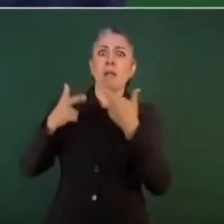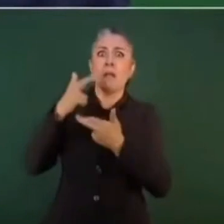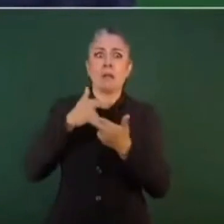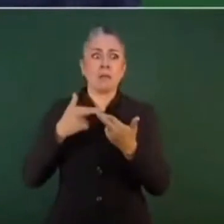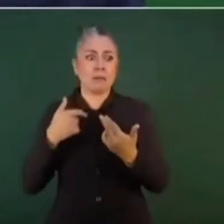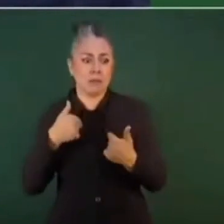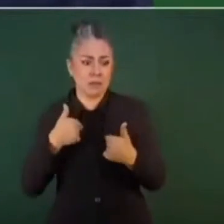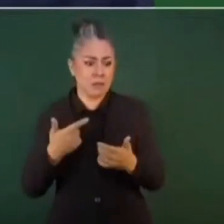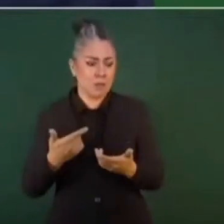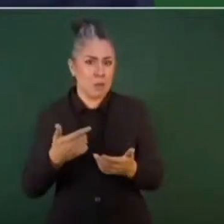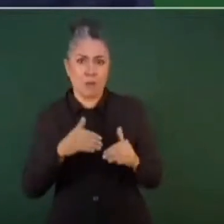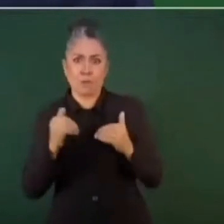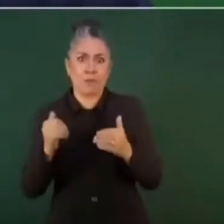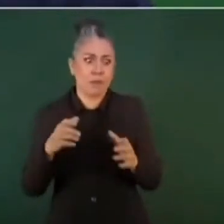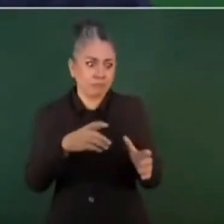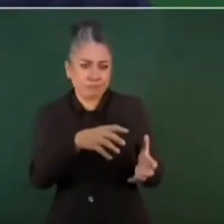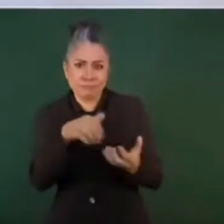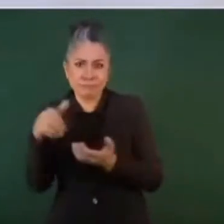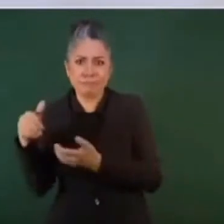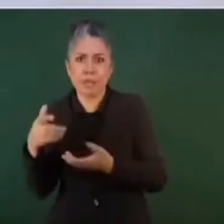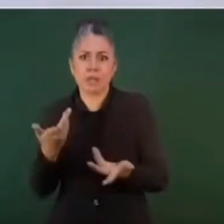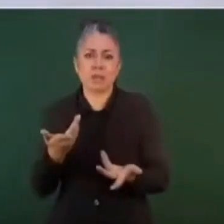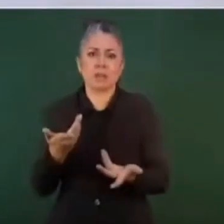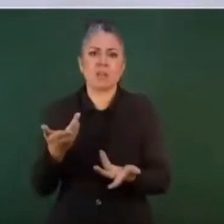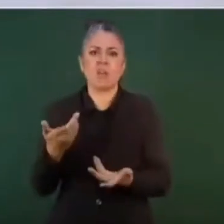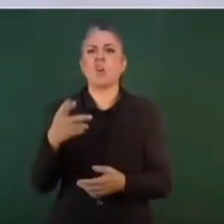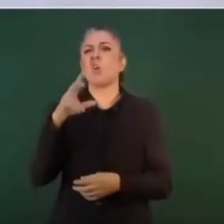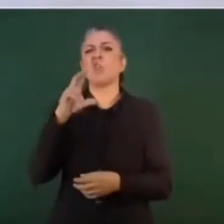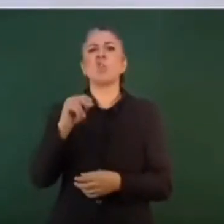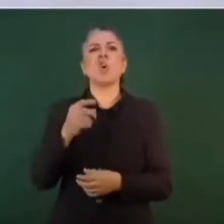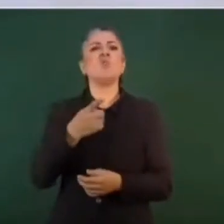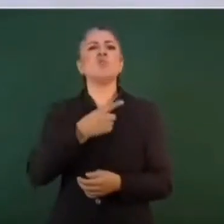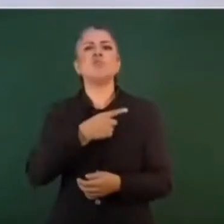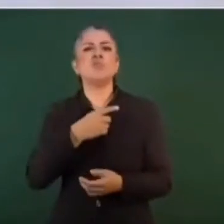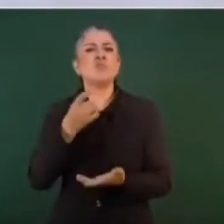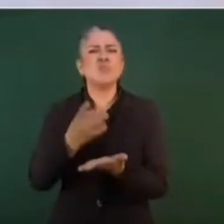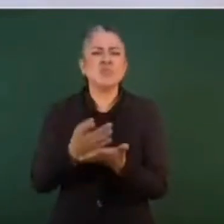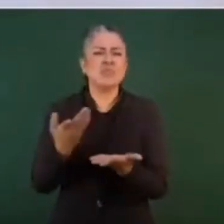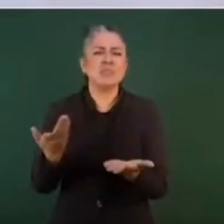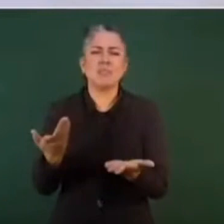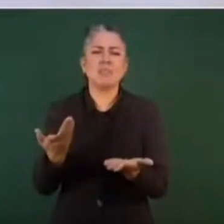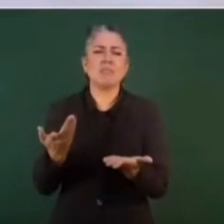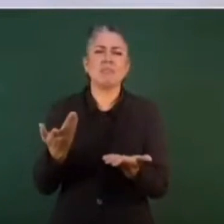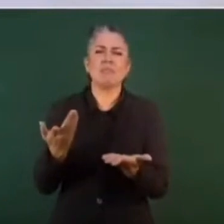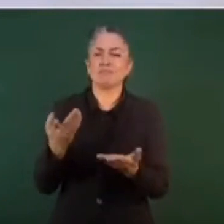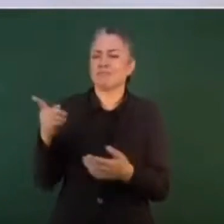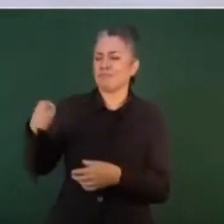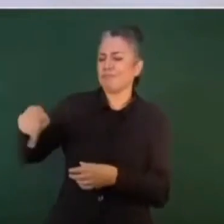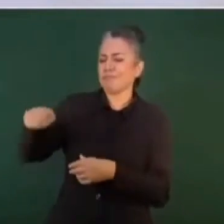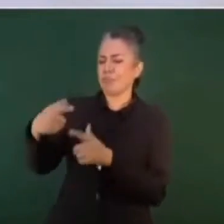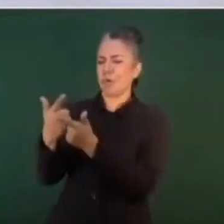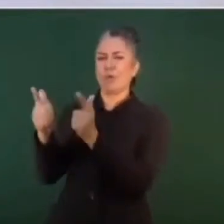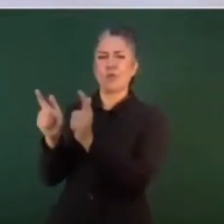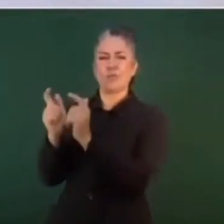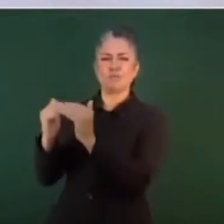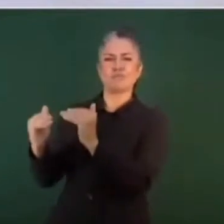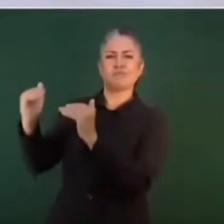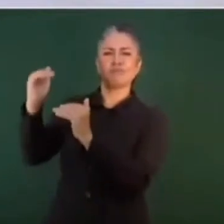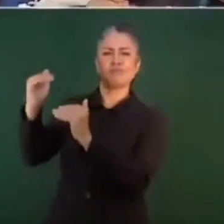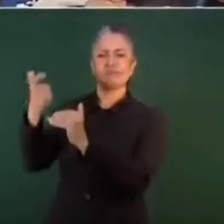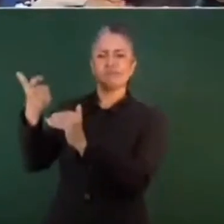campaña general y no solo es de estos grupos de poder